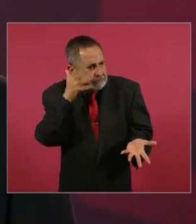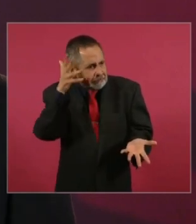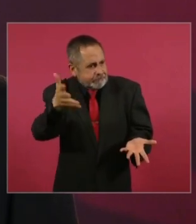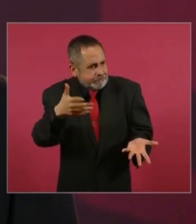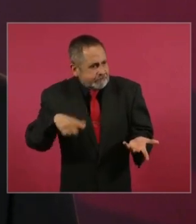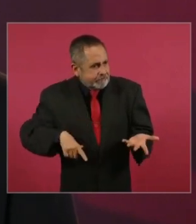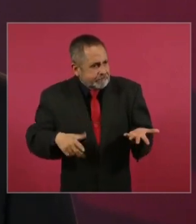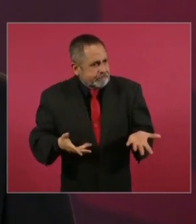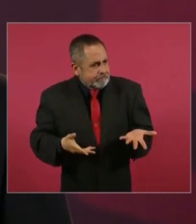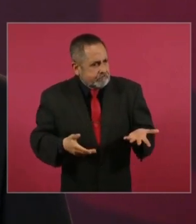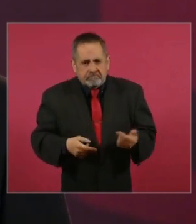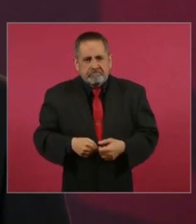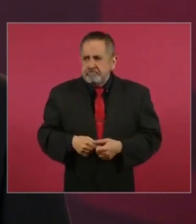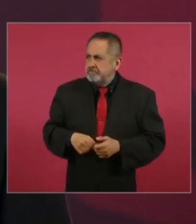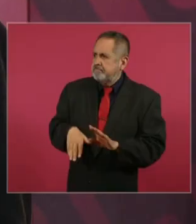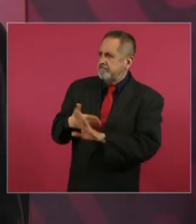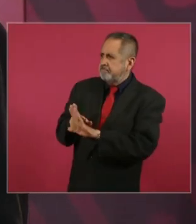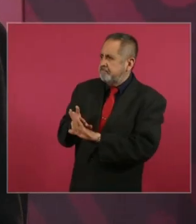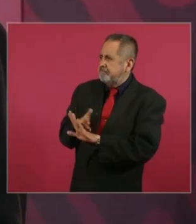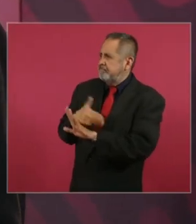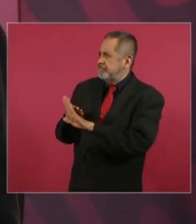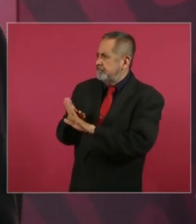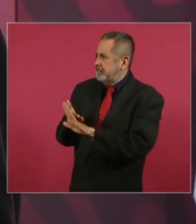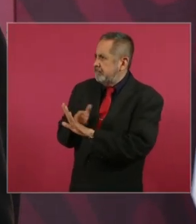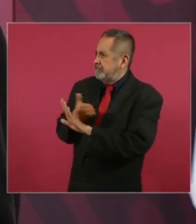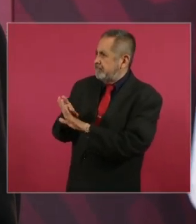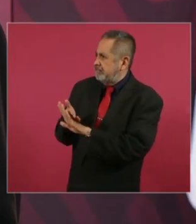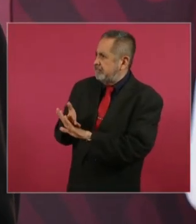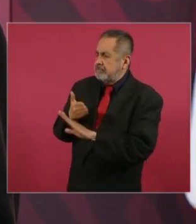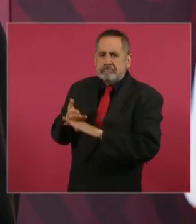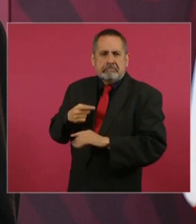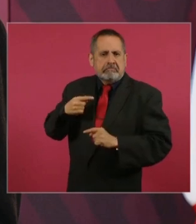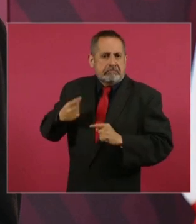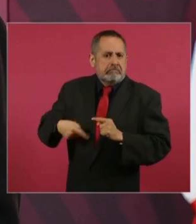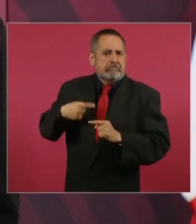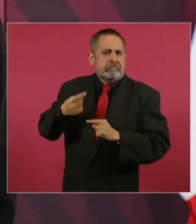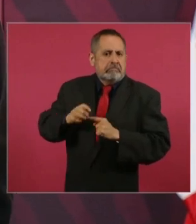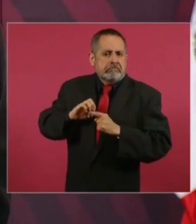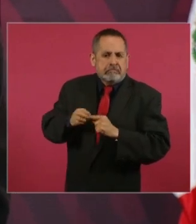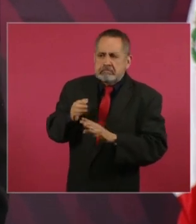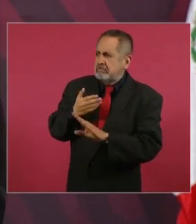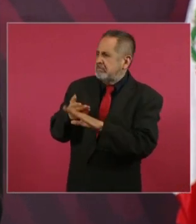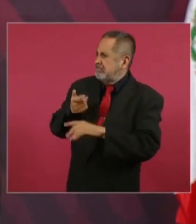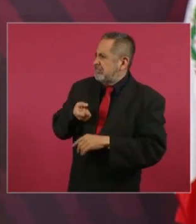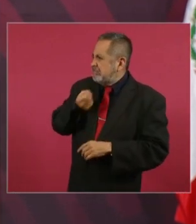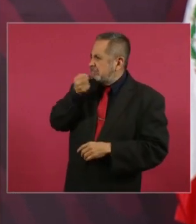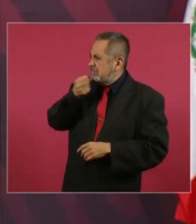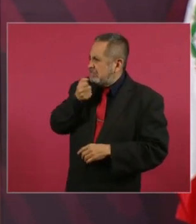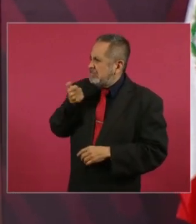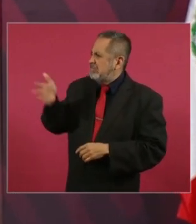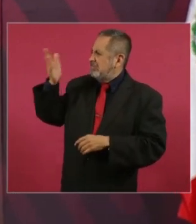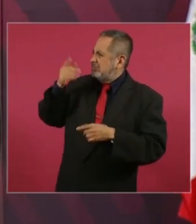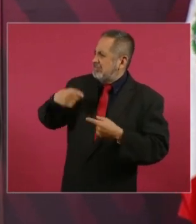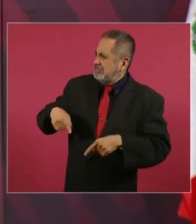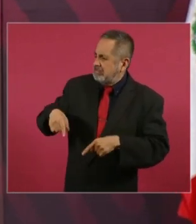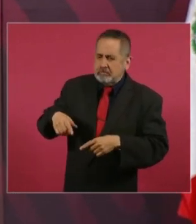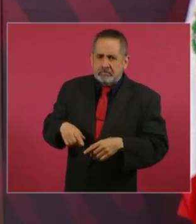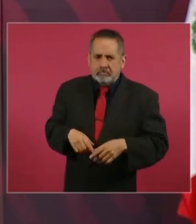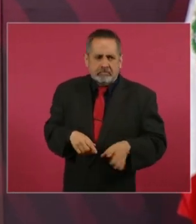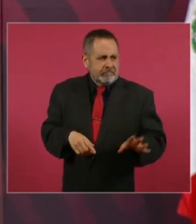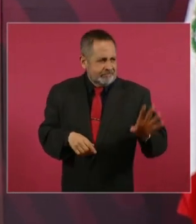es nada más, todo el tiempo, todo el tiempo, todo el tiempo. Viejo guango, ya les dije,